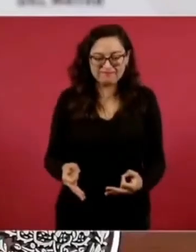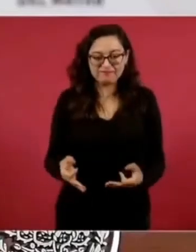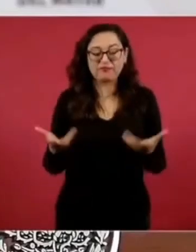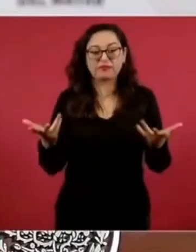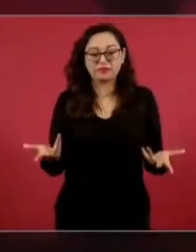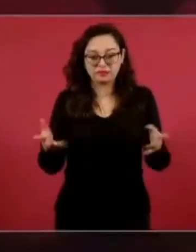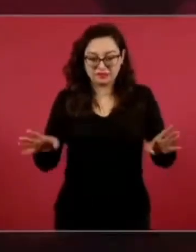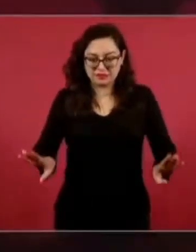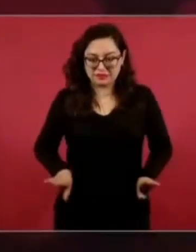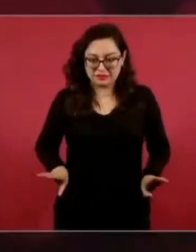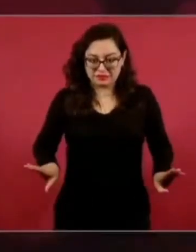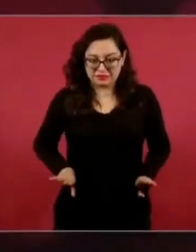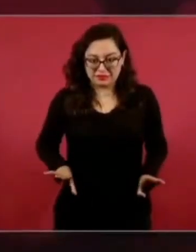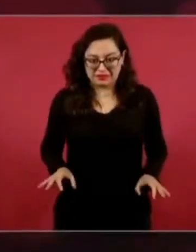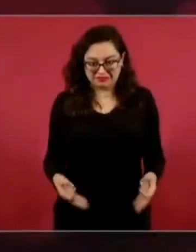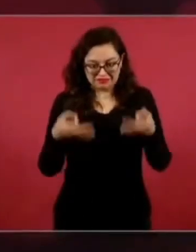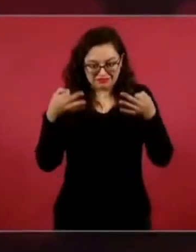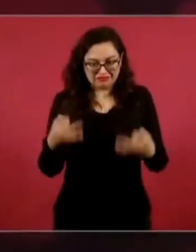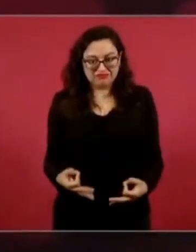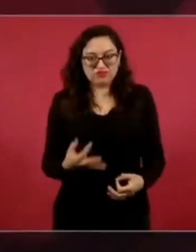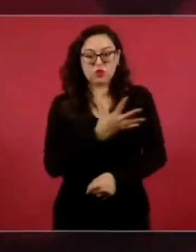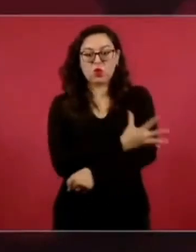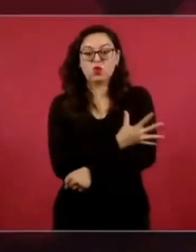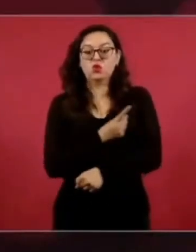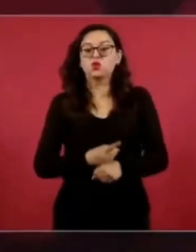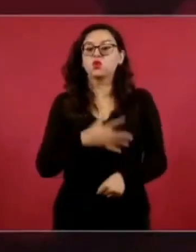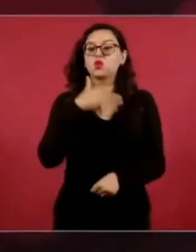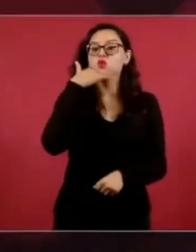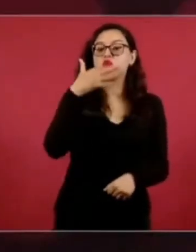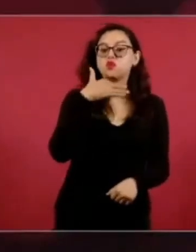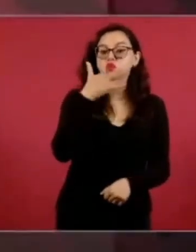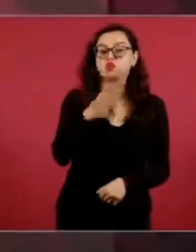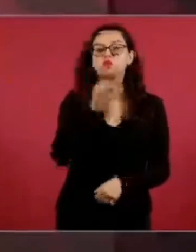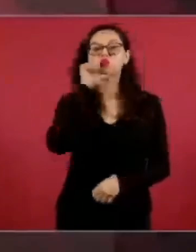integridad y que no sean corruptos.